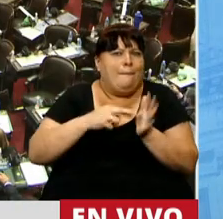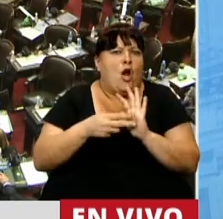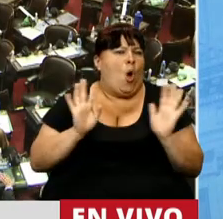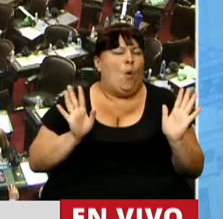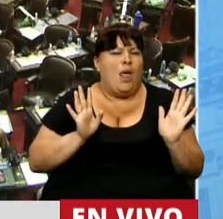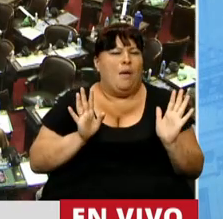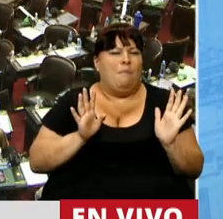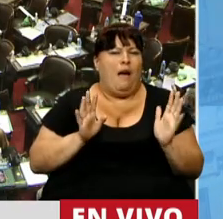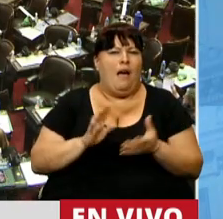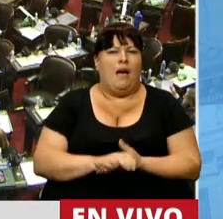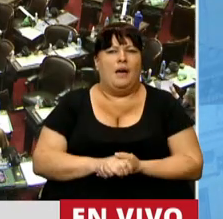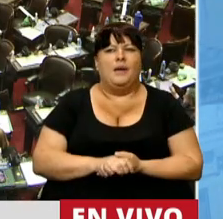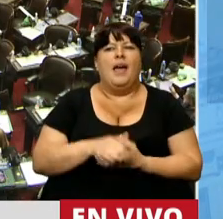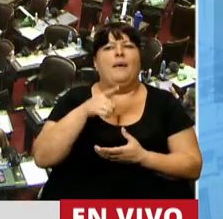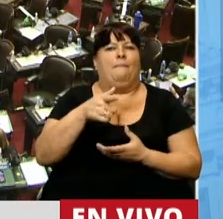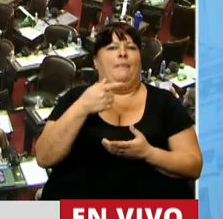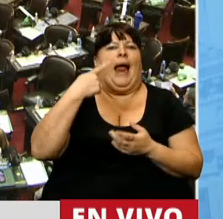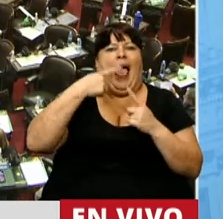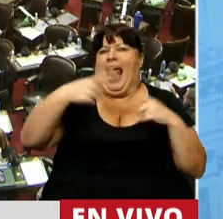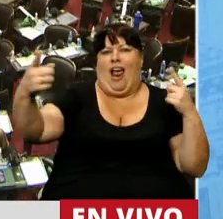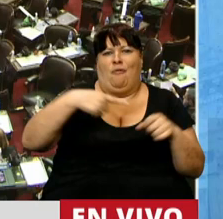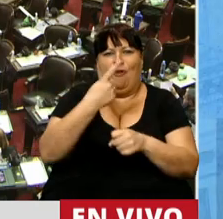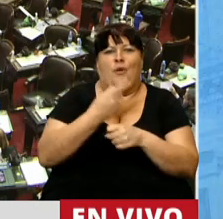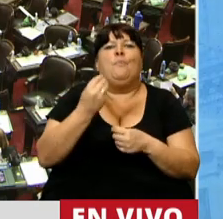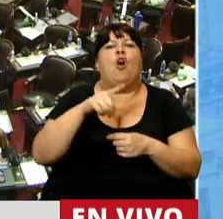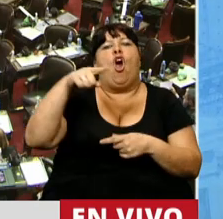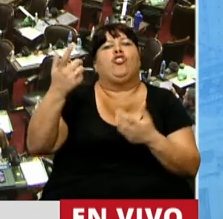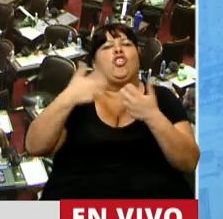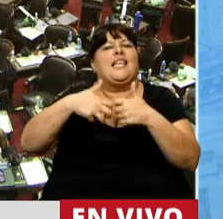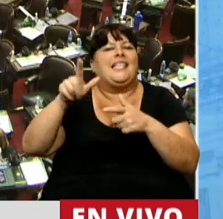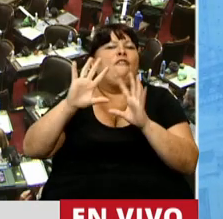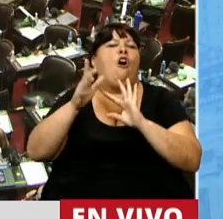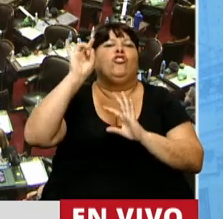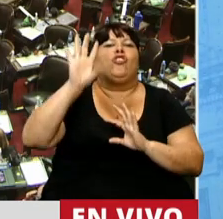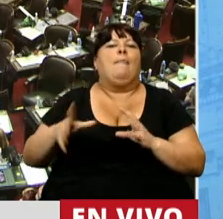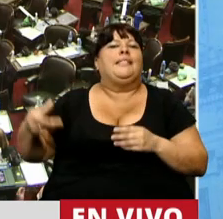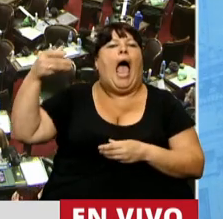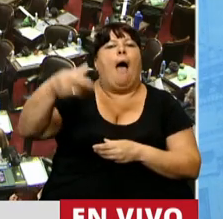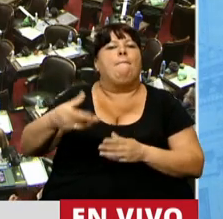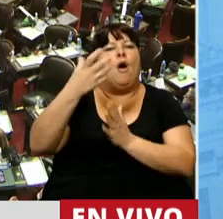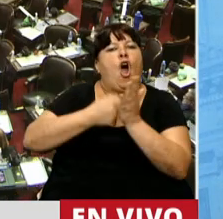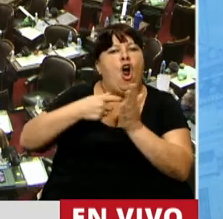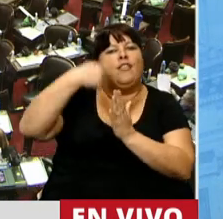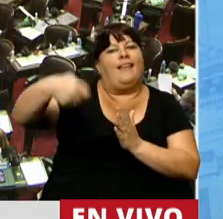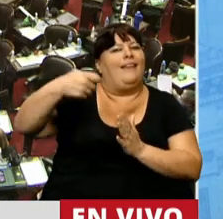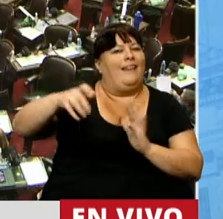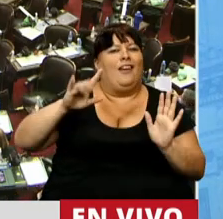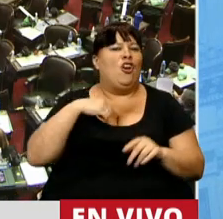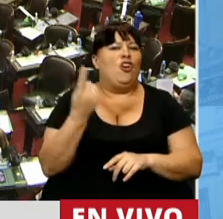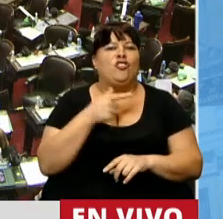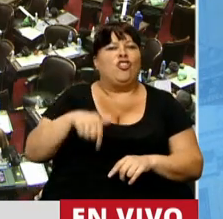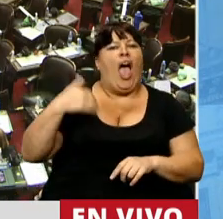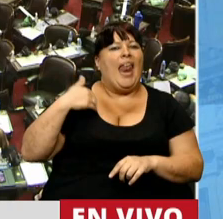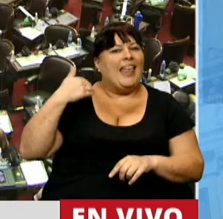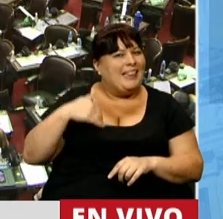de sustentabilidad. Porque los otros sistemas se manejan solamente con aportes y contribuciones. Nosotros en